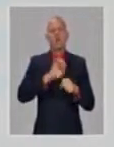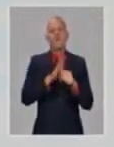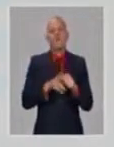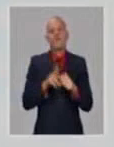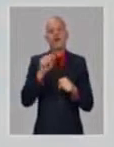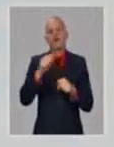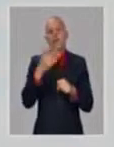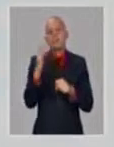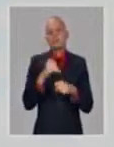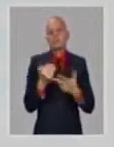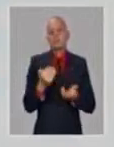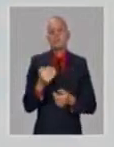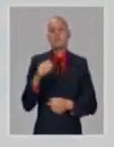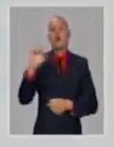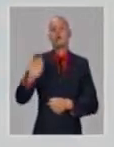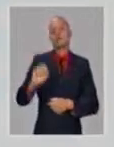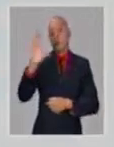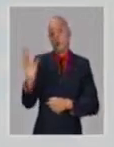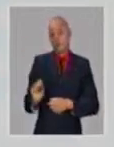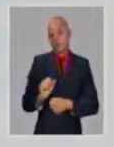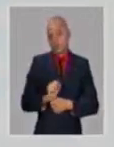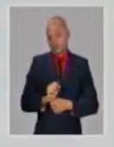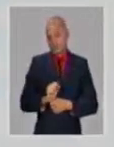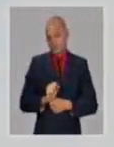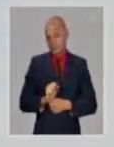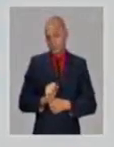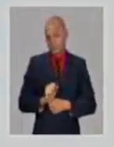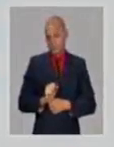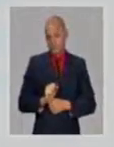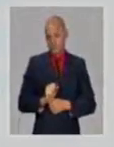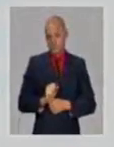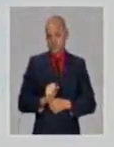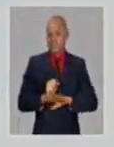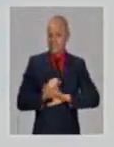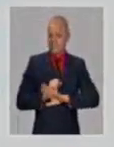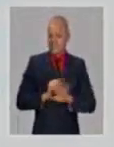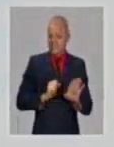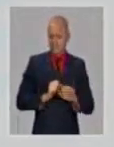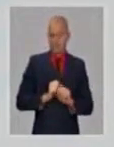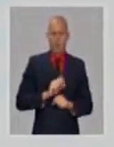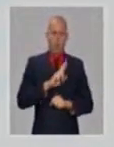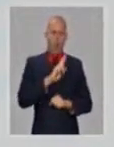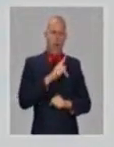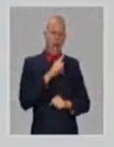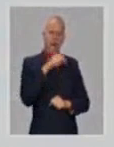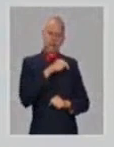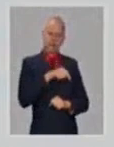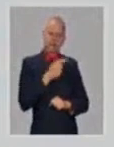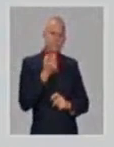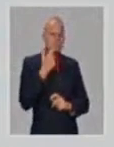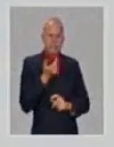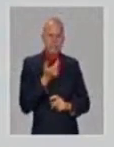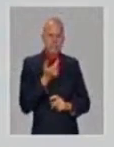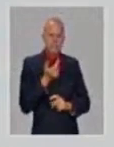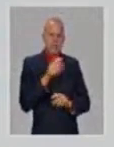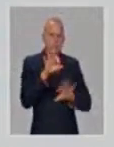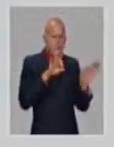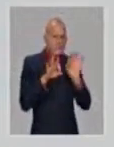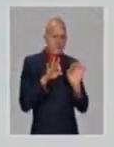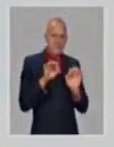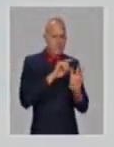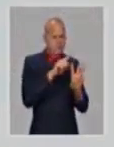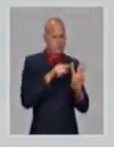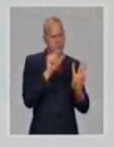La del Reino Unido se ha detectado en tres personas nada más, y ahí es donde uno, la vigilancia te dice,